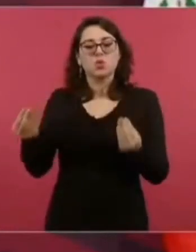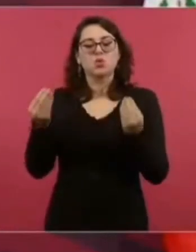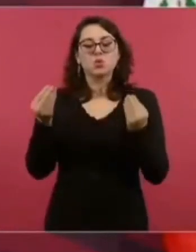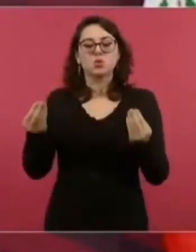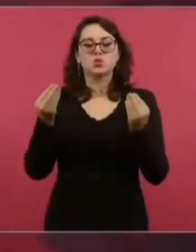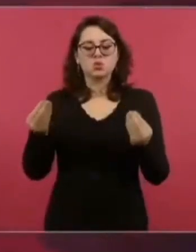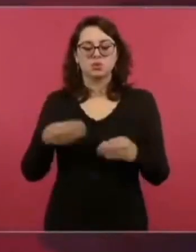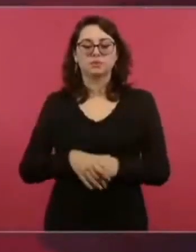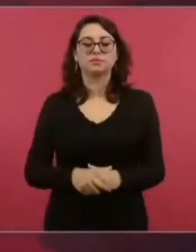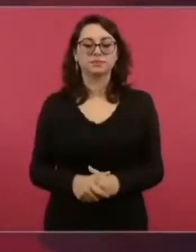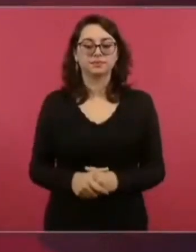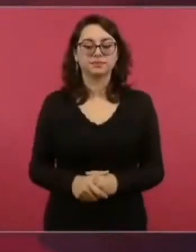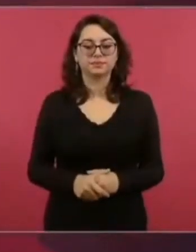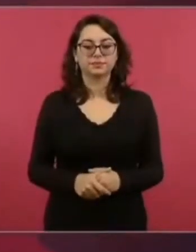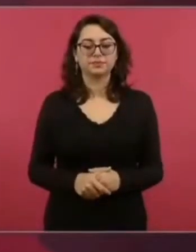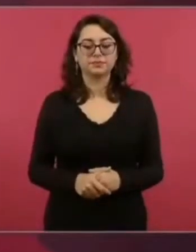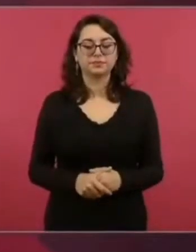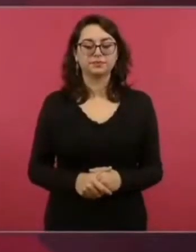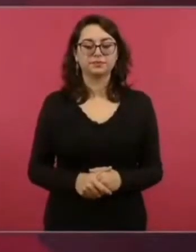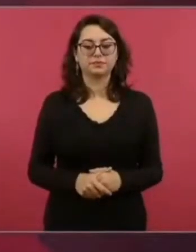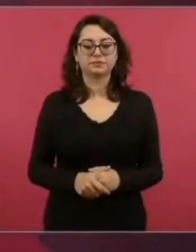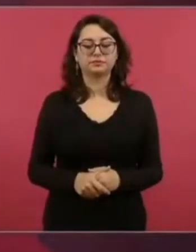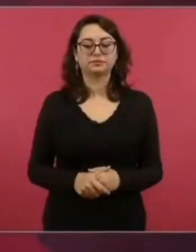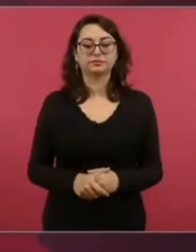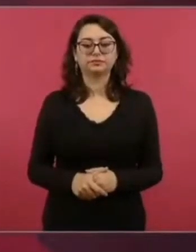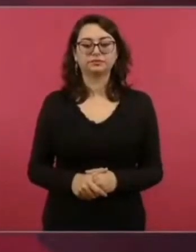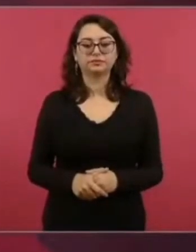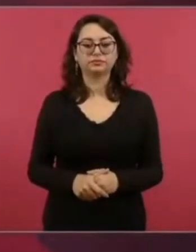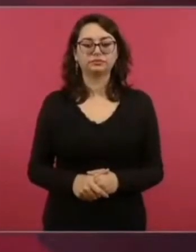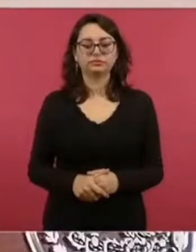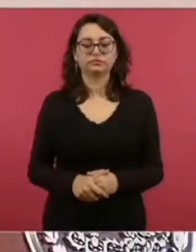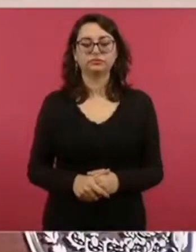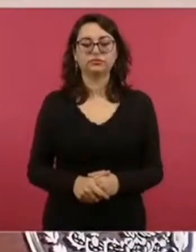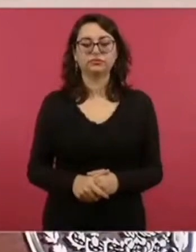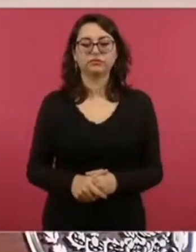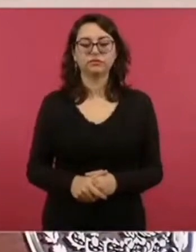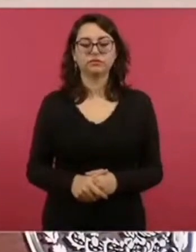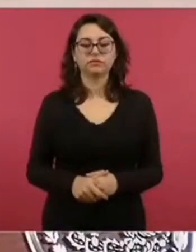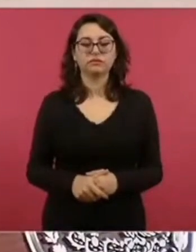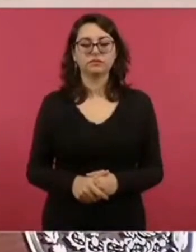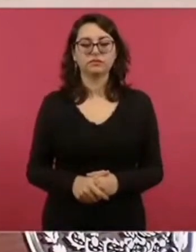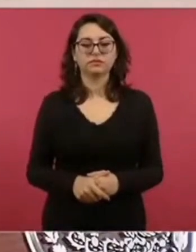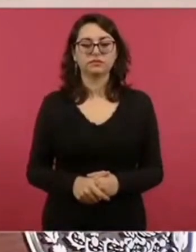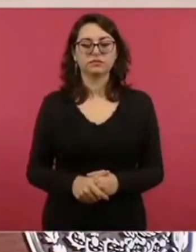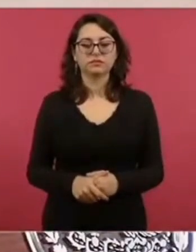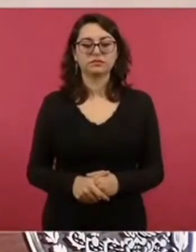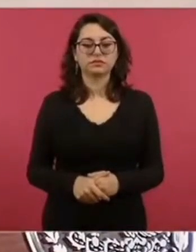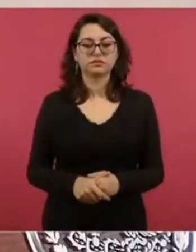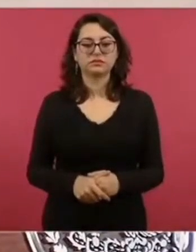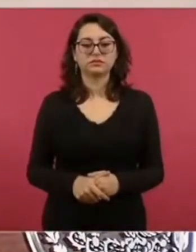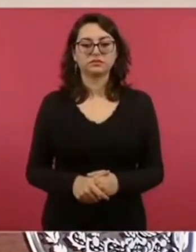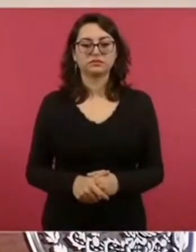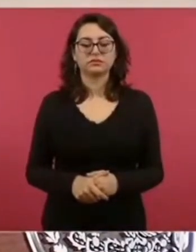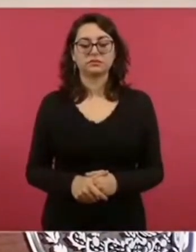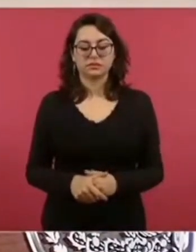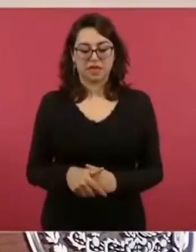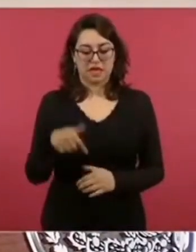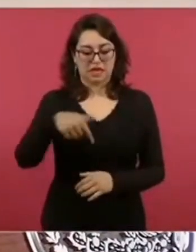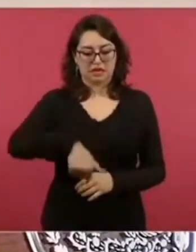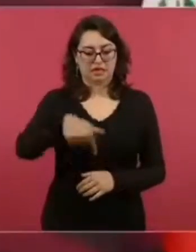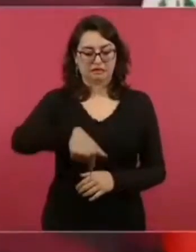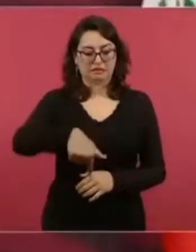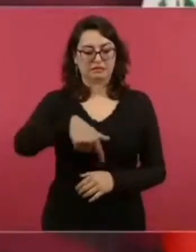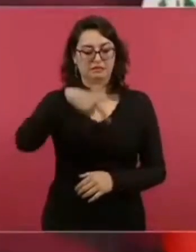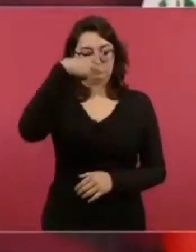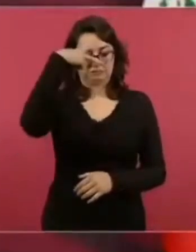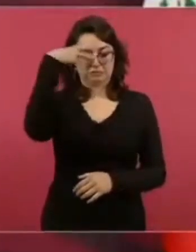una similitud, hay un parecido con el apóstol de nuestra